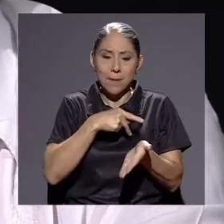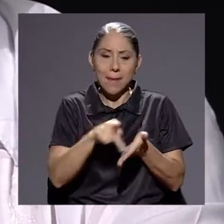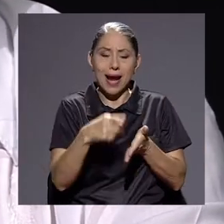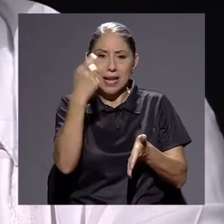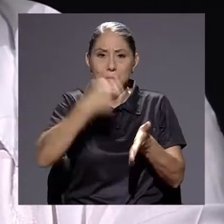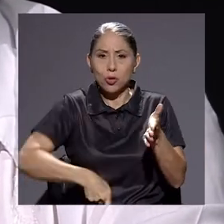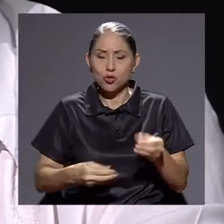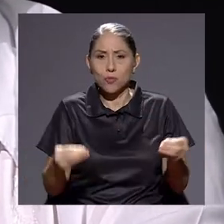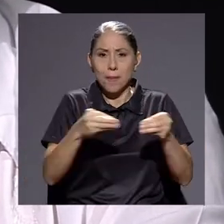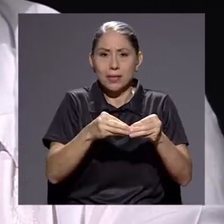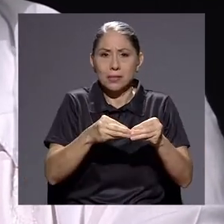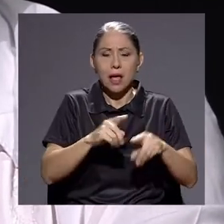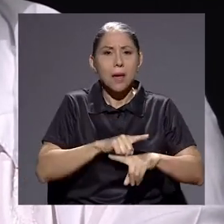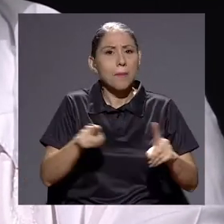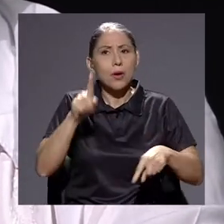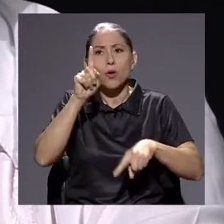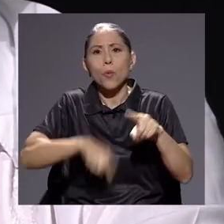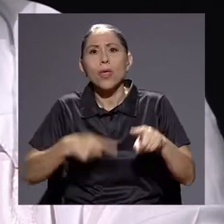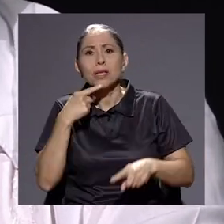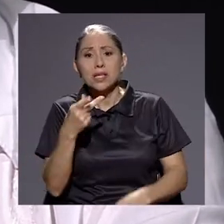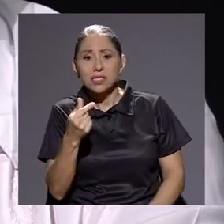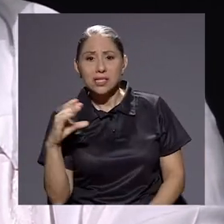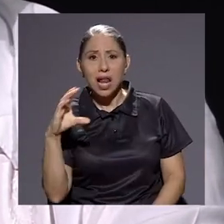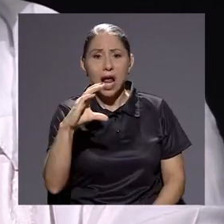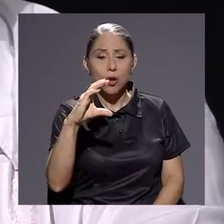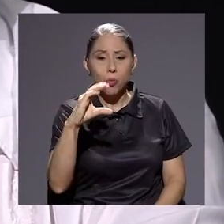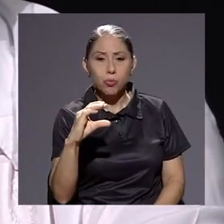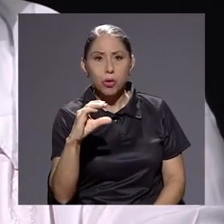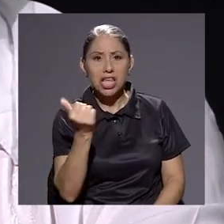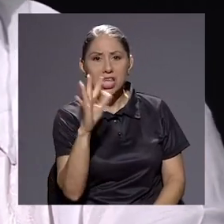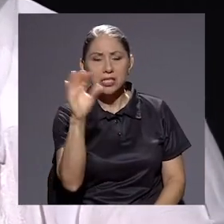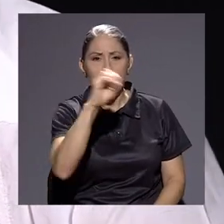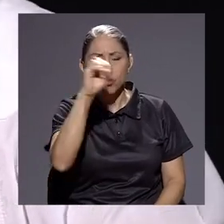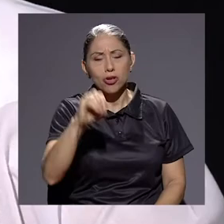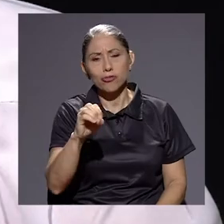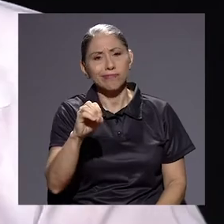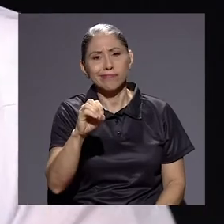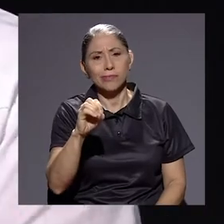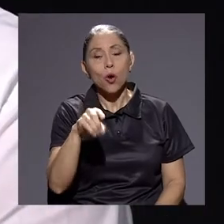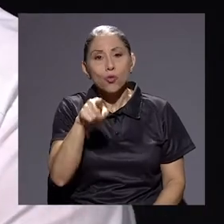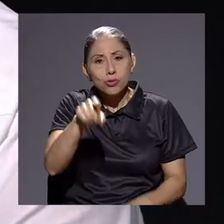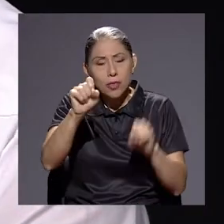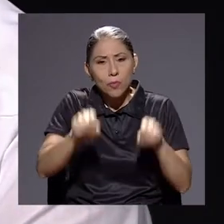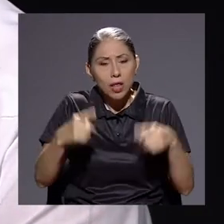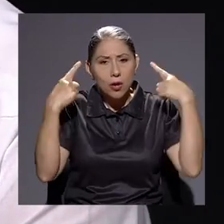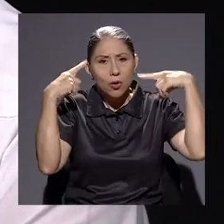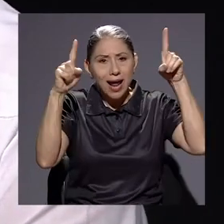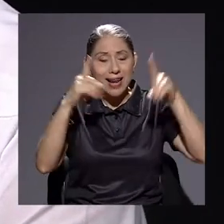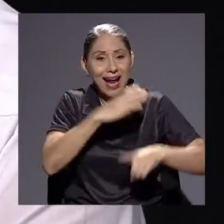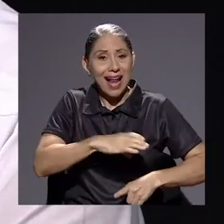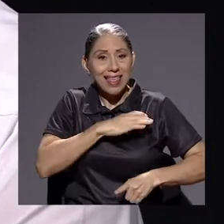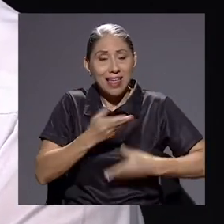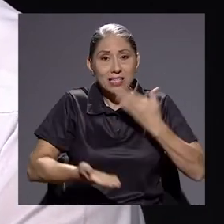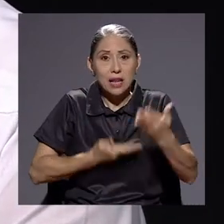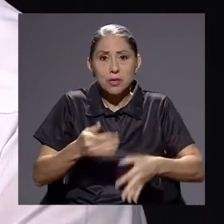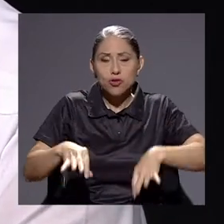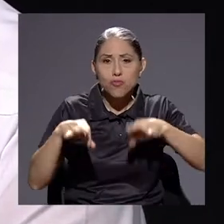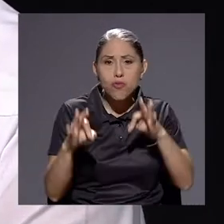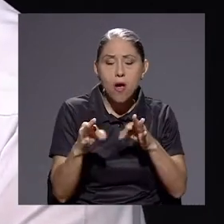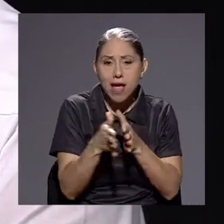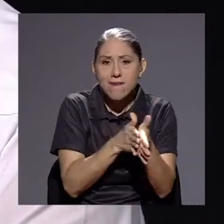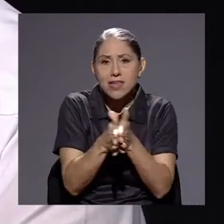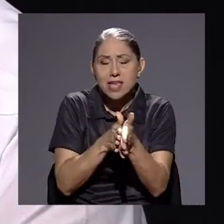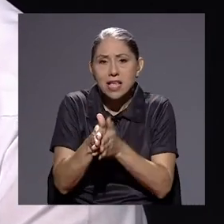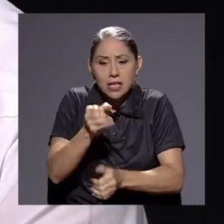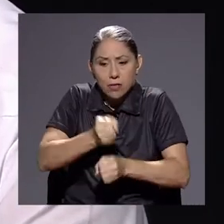Pero no decir, lo vamos a dejar sin el 15% del salario bruto. Usted puede lograr mejor calidad del servicio, mayor